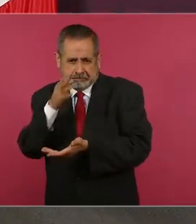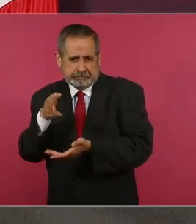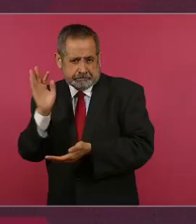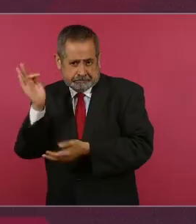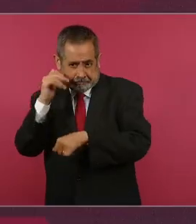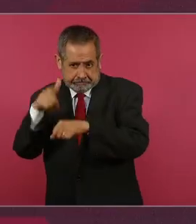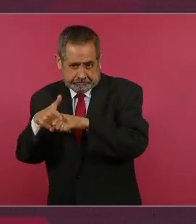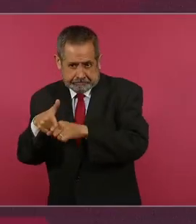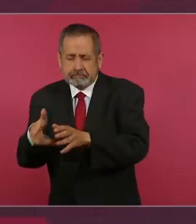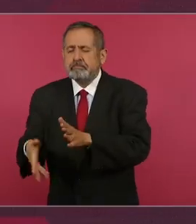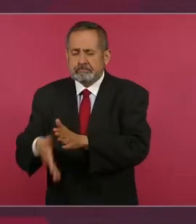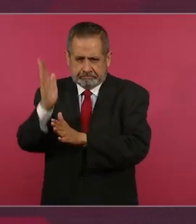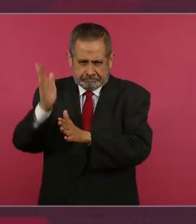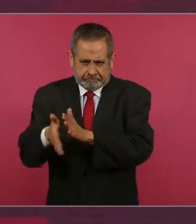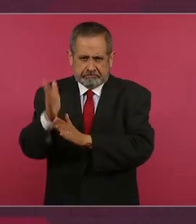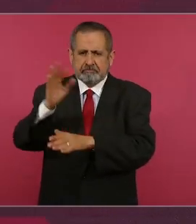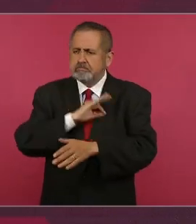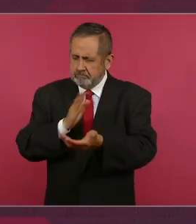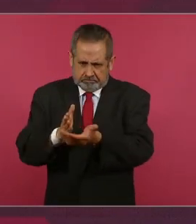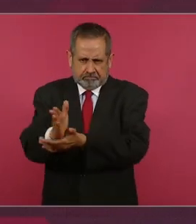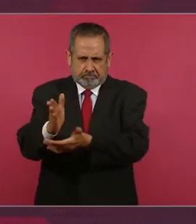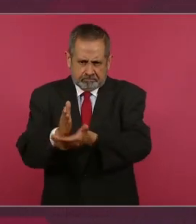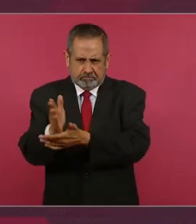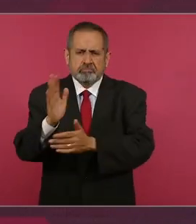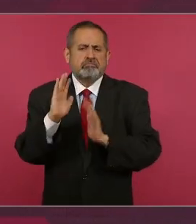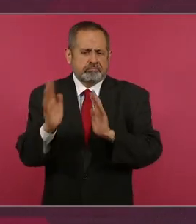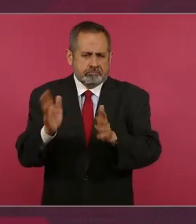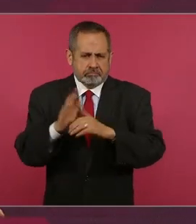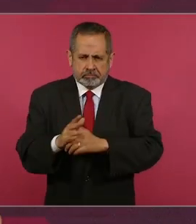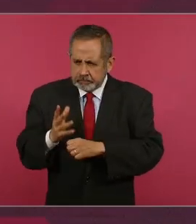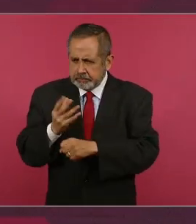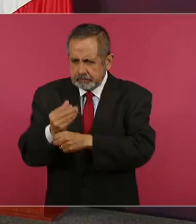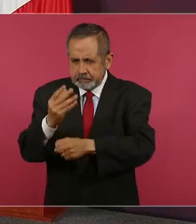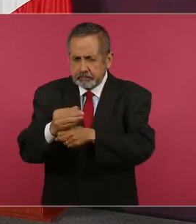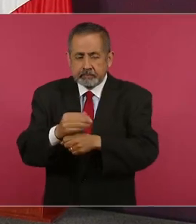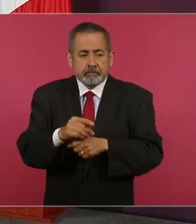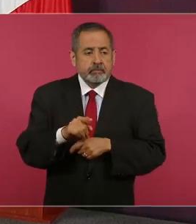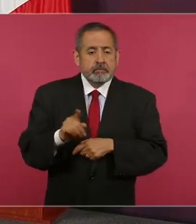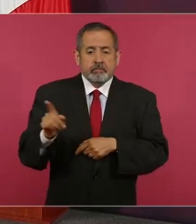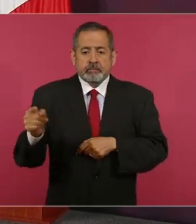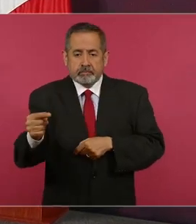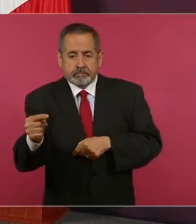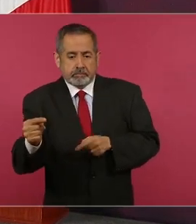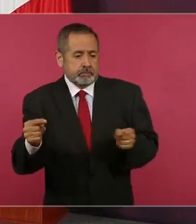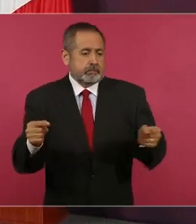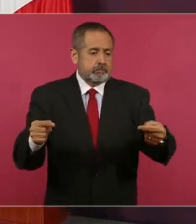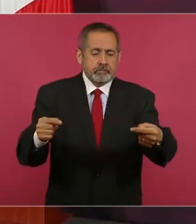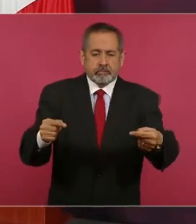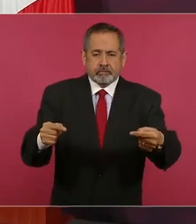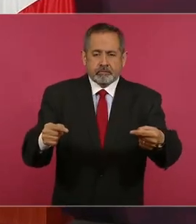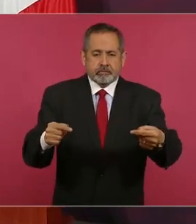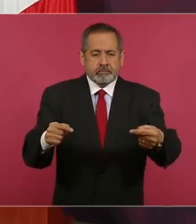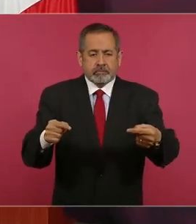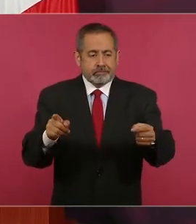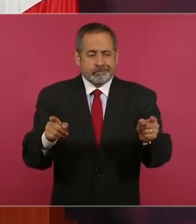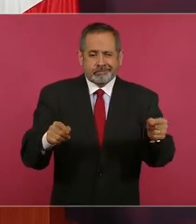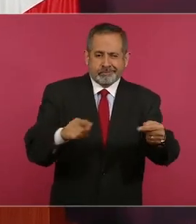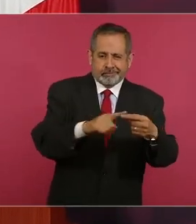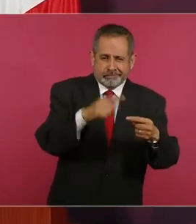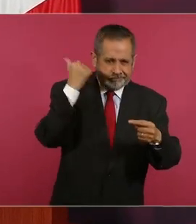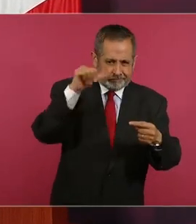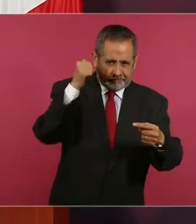y se están trabajando en las entradas de la costa grande a Acapulco,